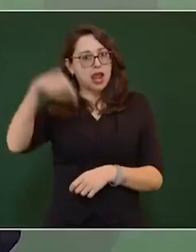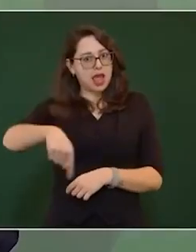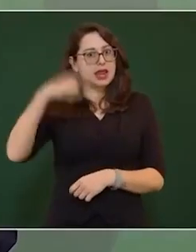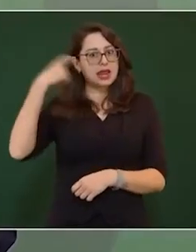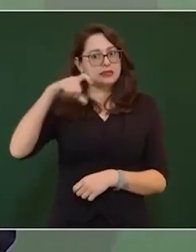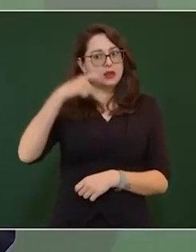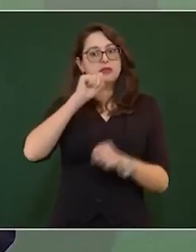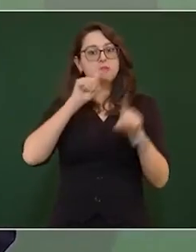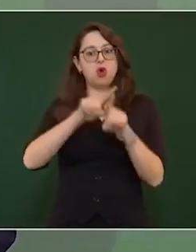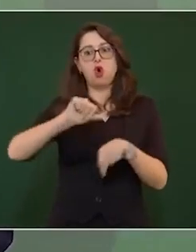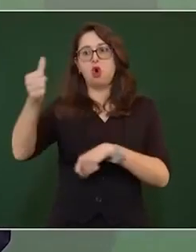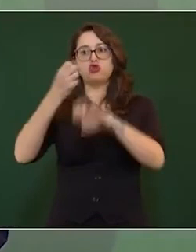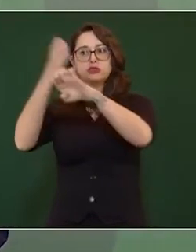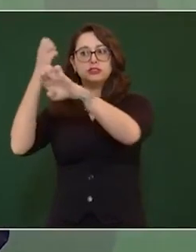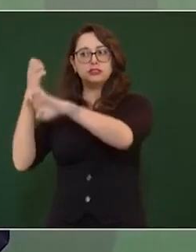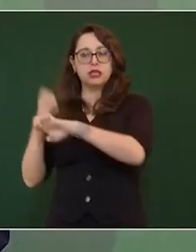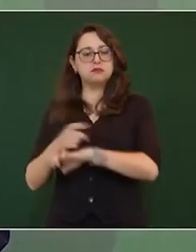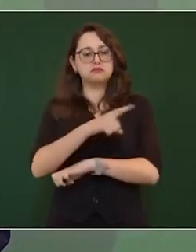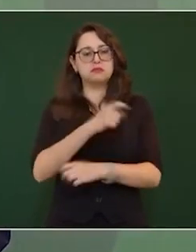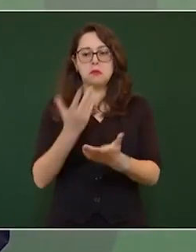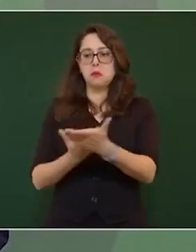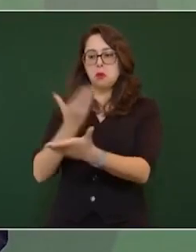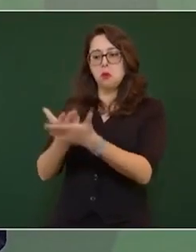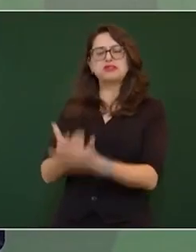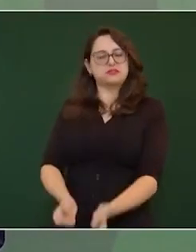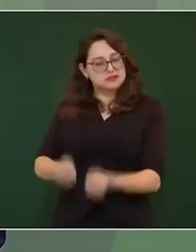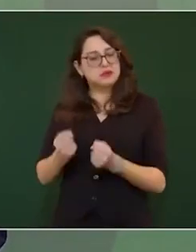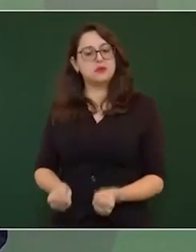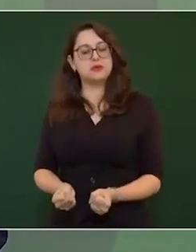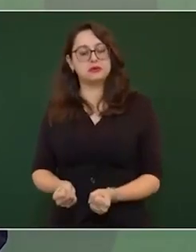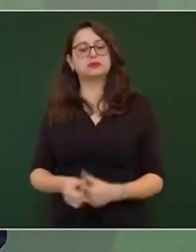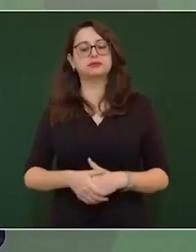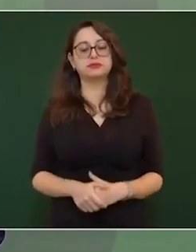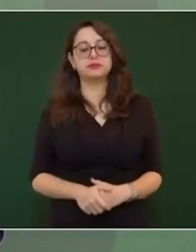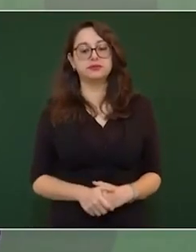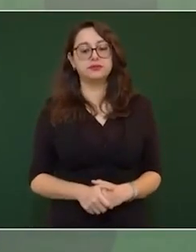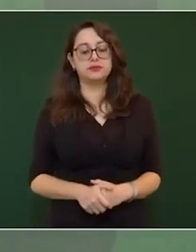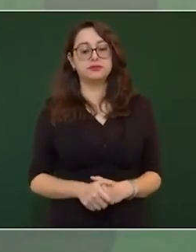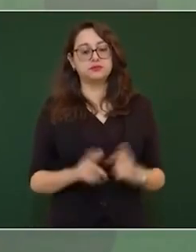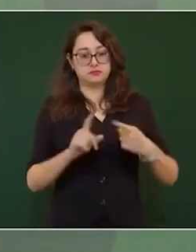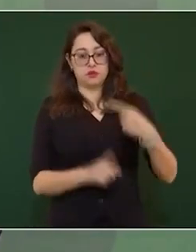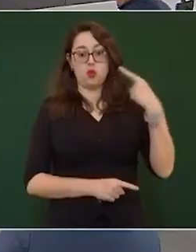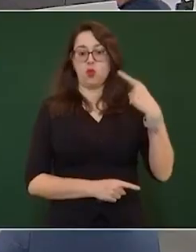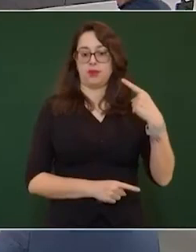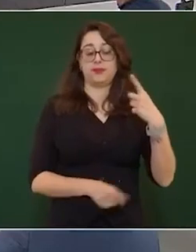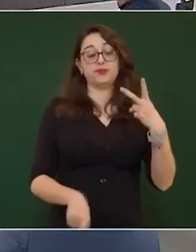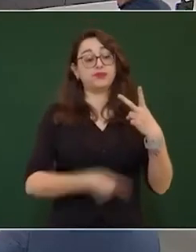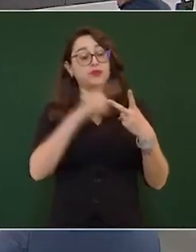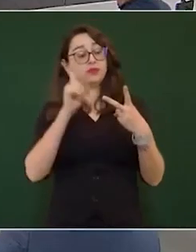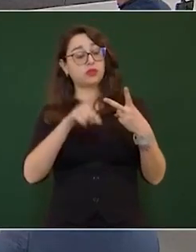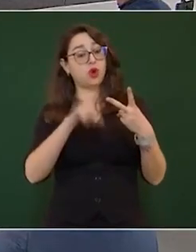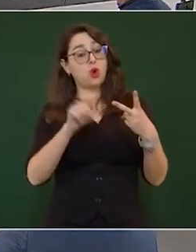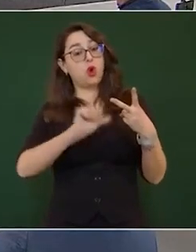me van a llevar una propuesta en ese sentido. Lo otro es